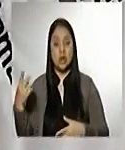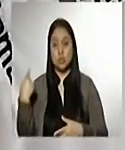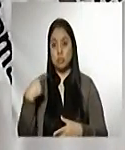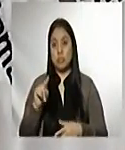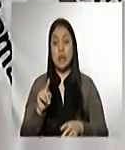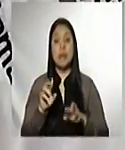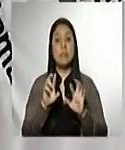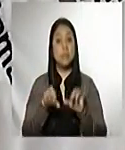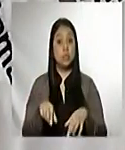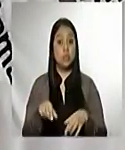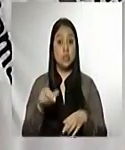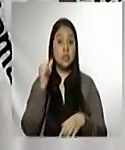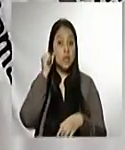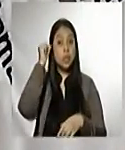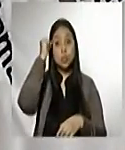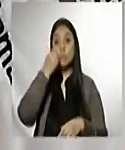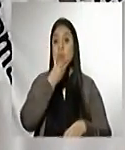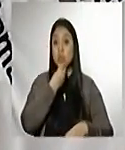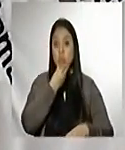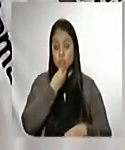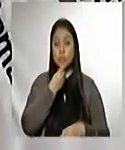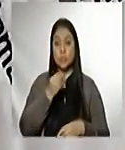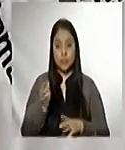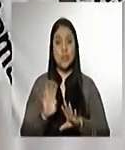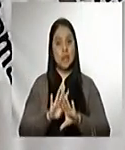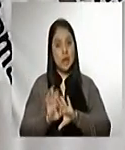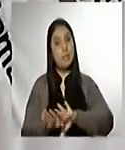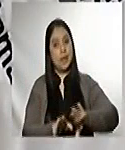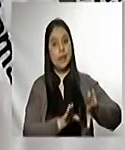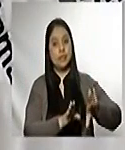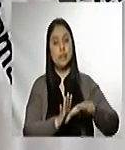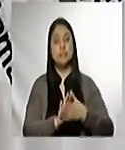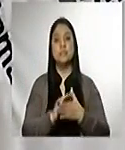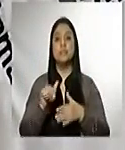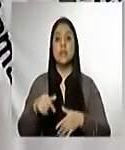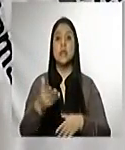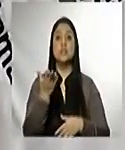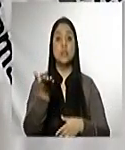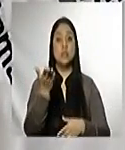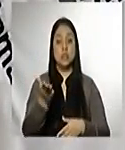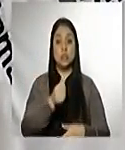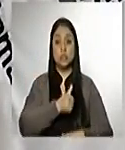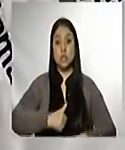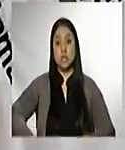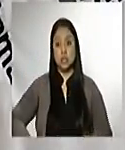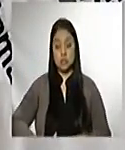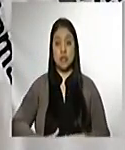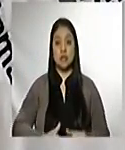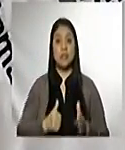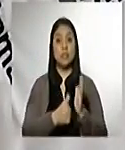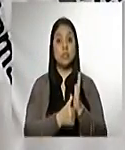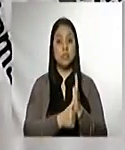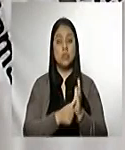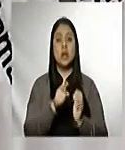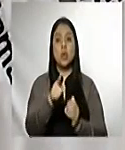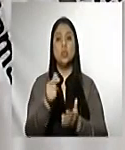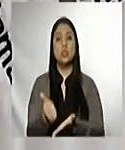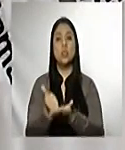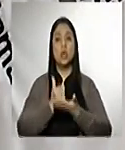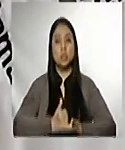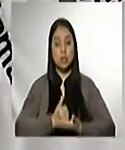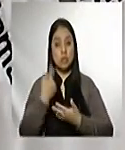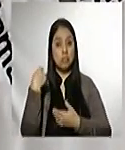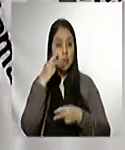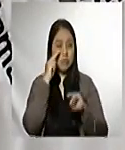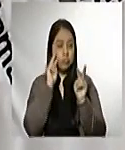mayor de sesenta años. Solicitamos a los alcaldes municipales su colaboración para velar